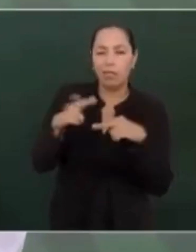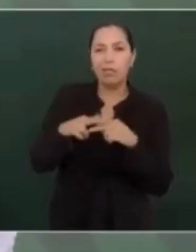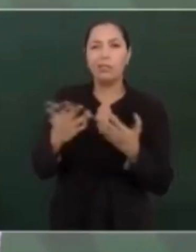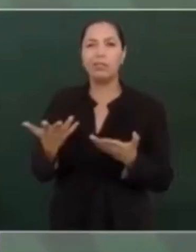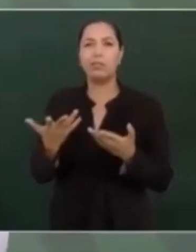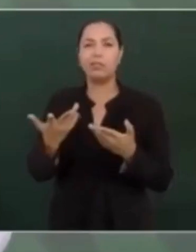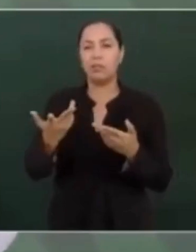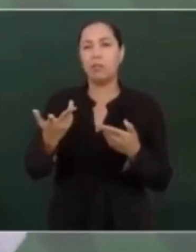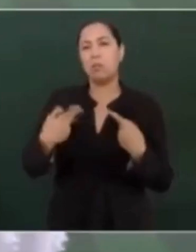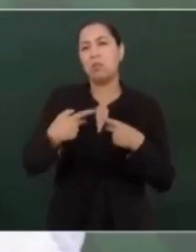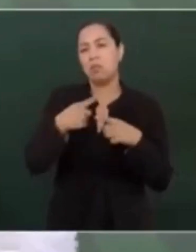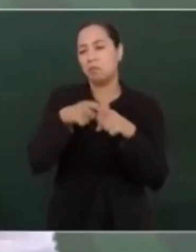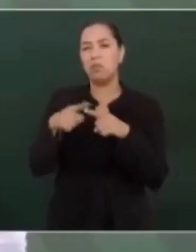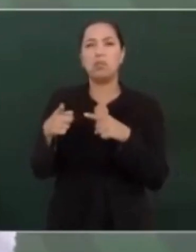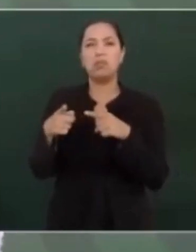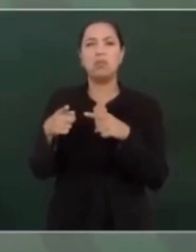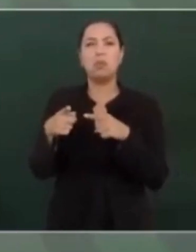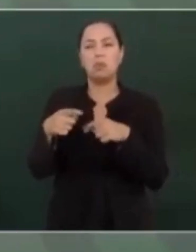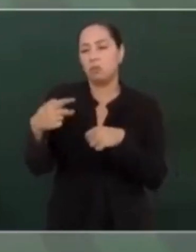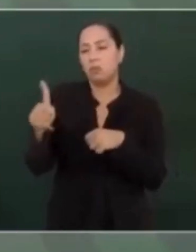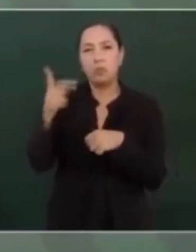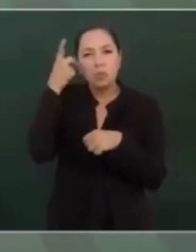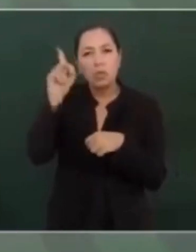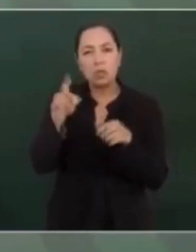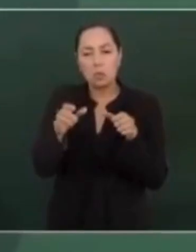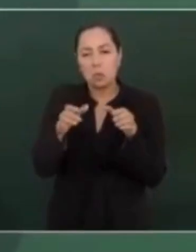productor, el pequeño, mediano empresario,